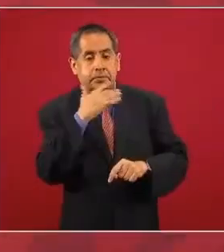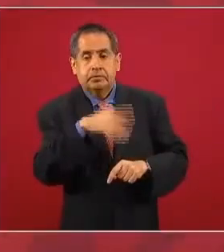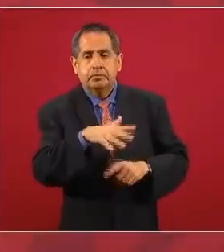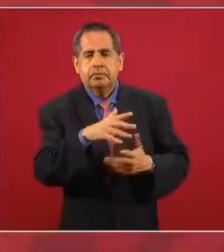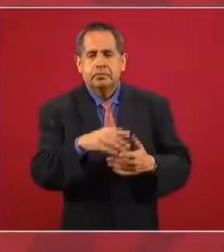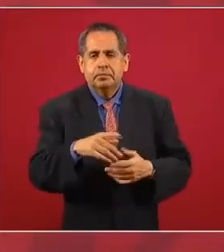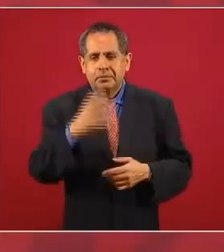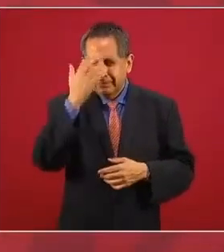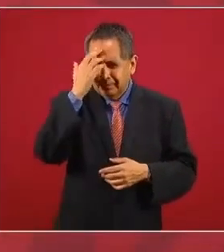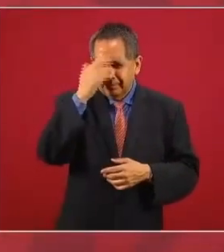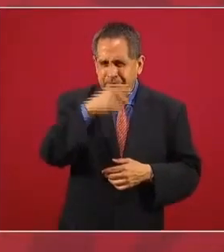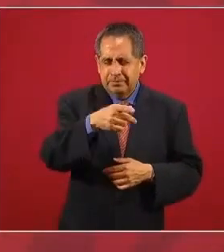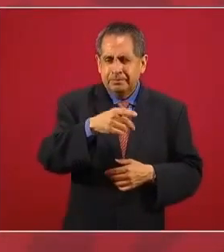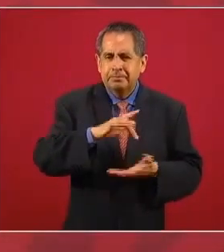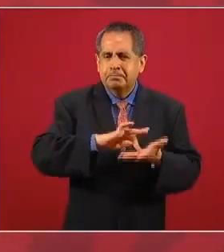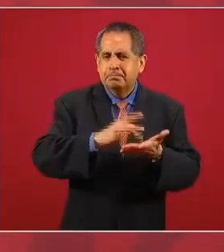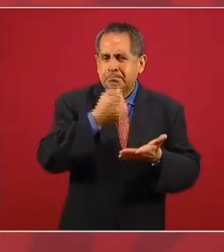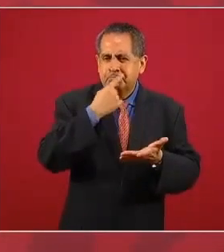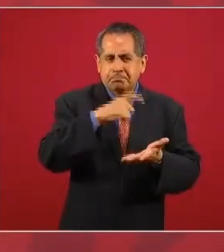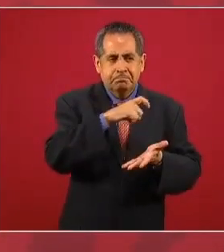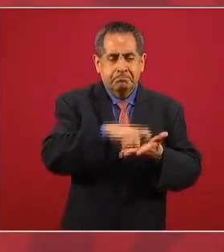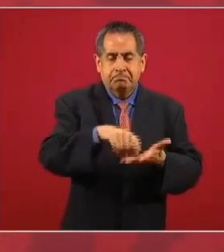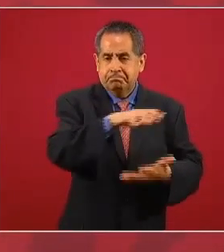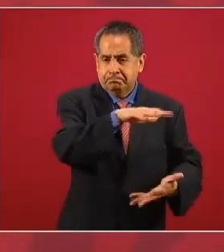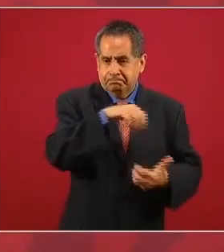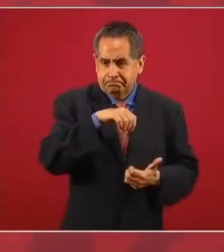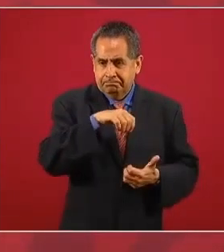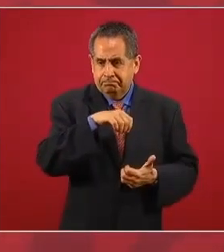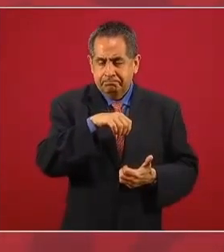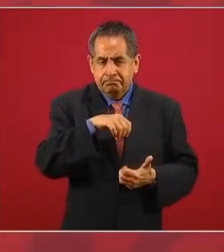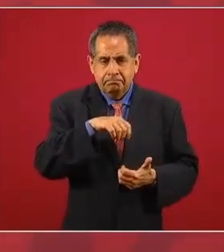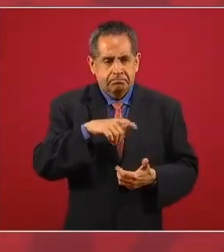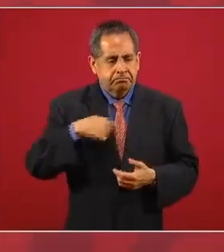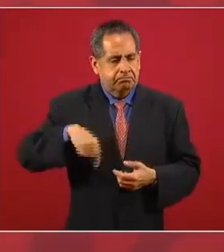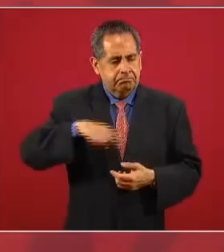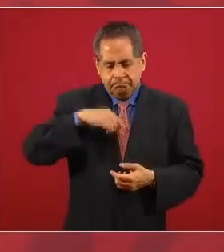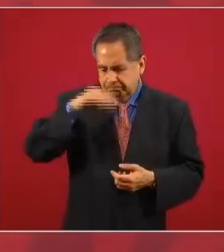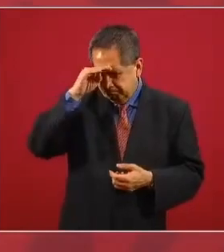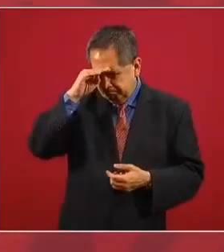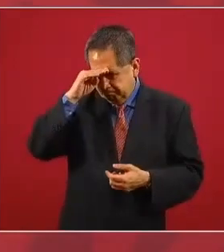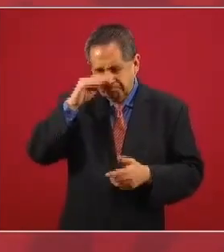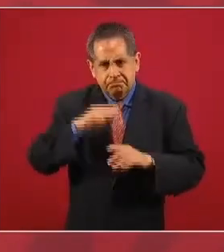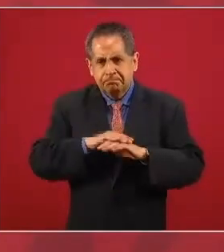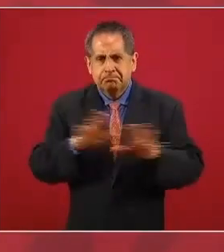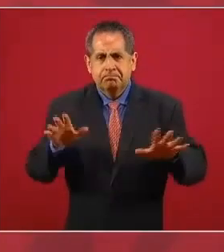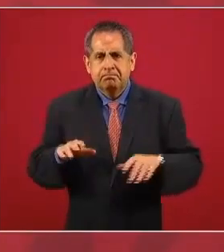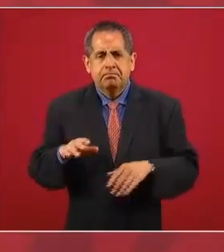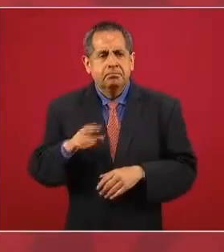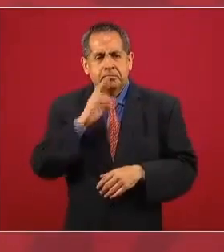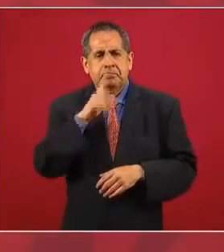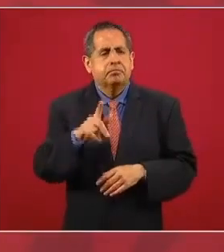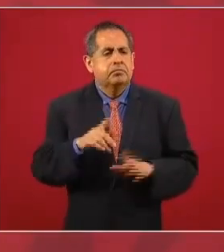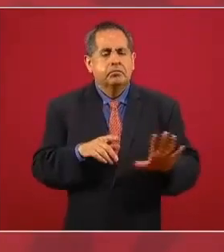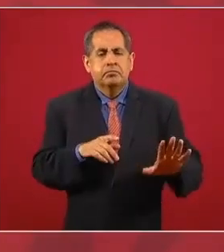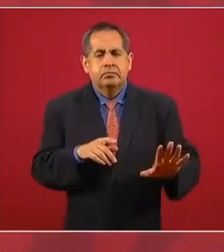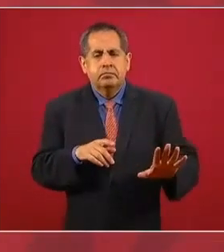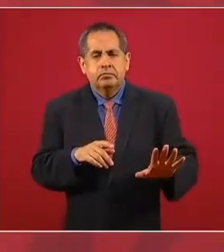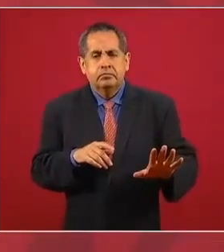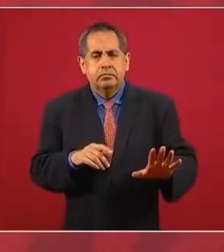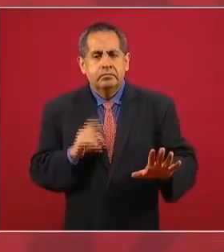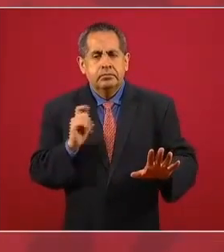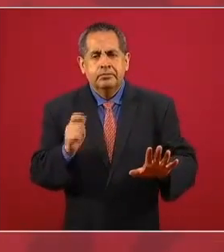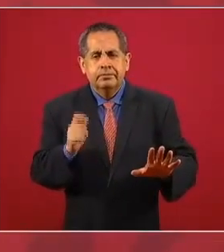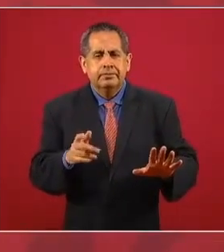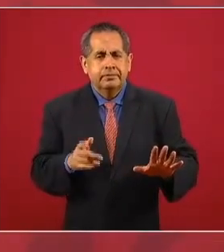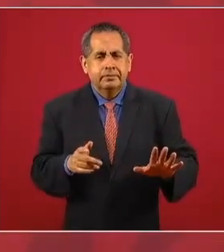compra de medicamentos decidimos poder comprar los medicamentos